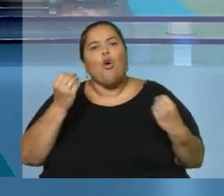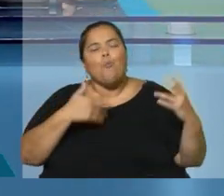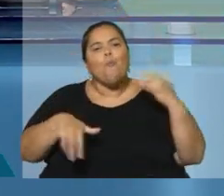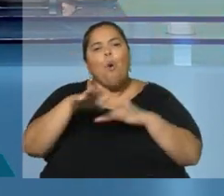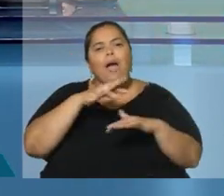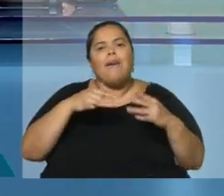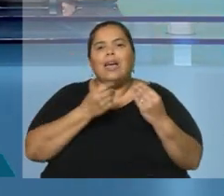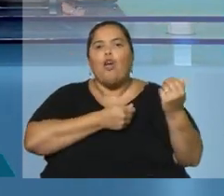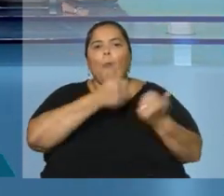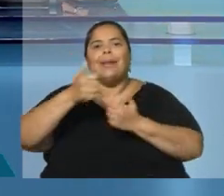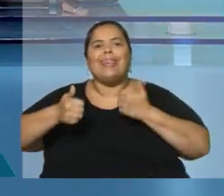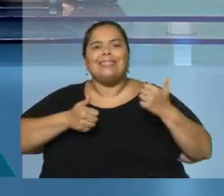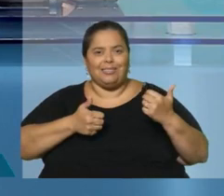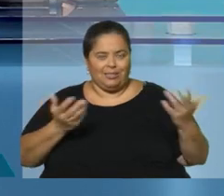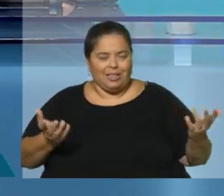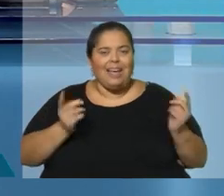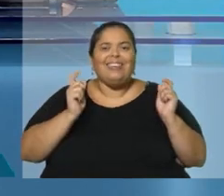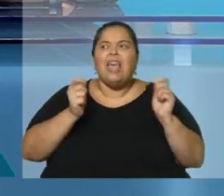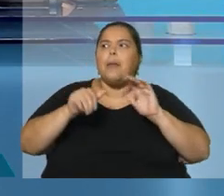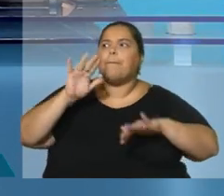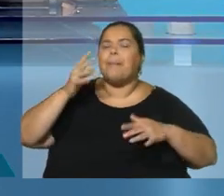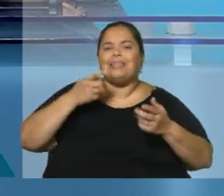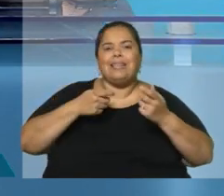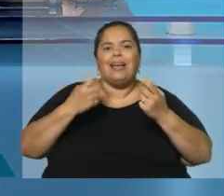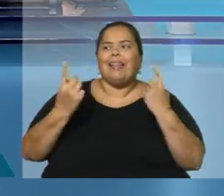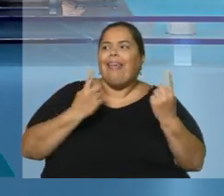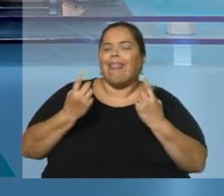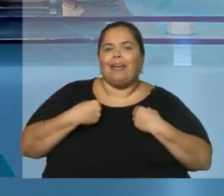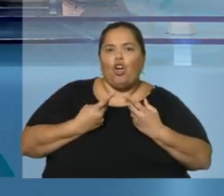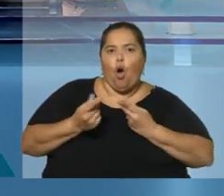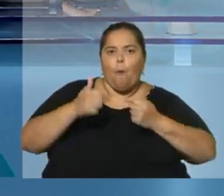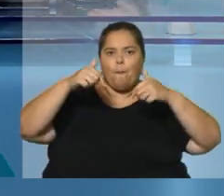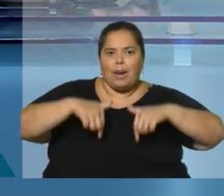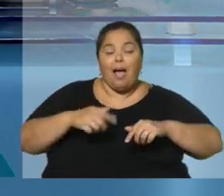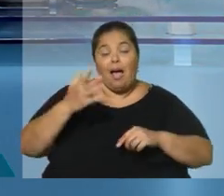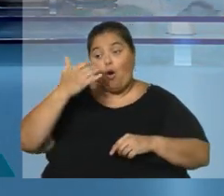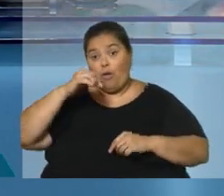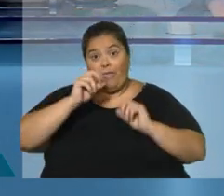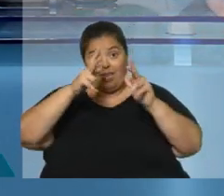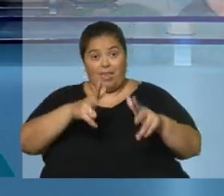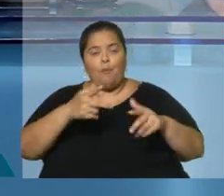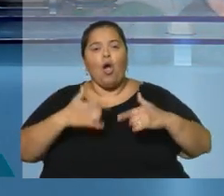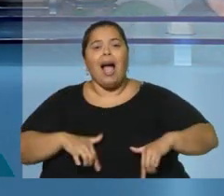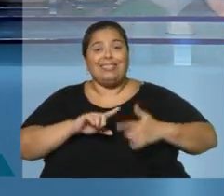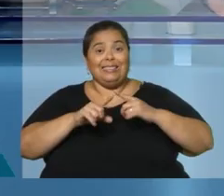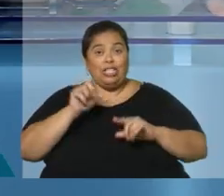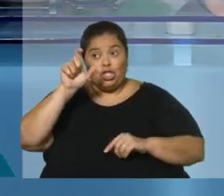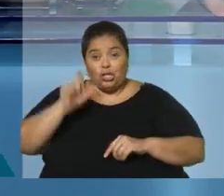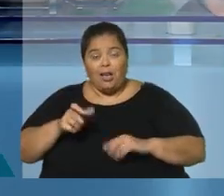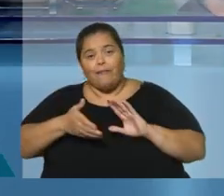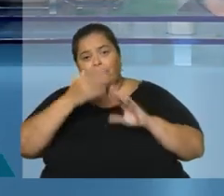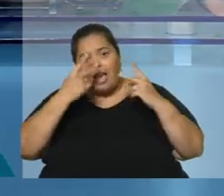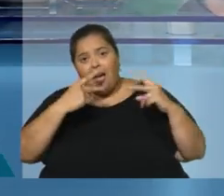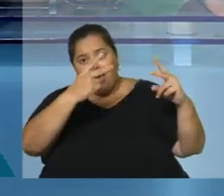nuestros competidores y quiénes son nuestros mayores clientes, si se quiere. Hoy les dábamos que el canciller, por ejemplo, está viajando en estas horas para China, un mercado